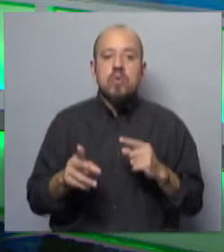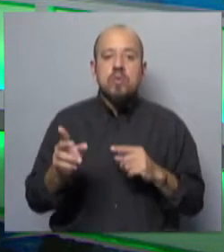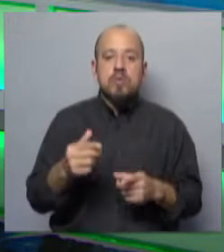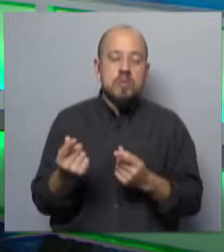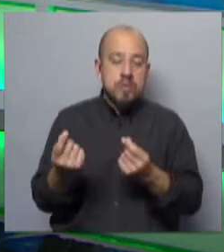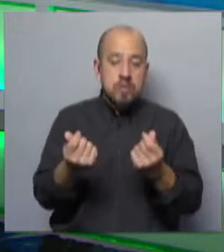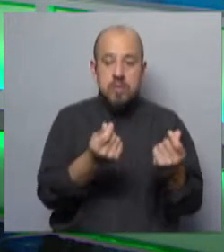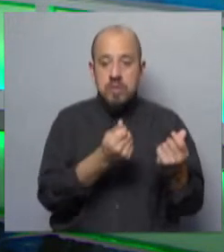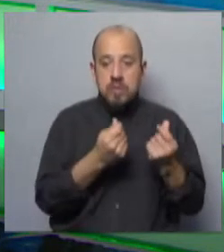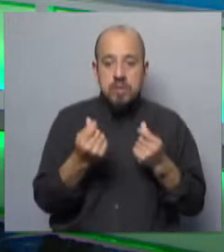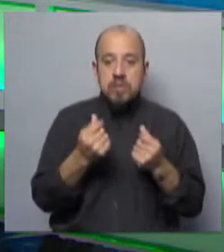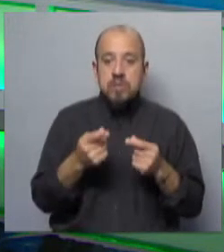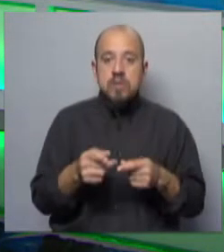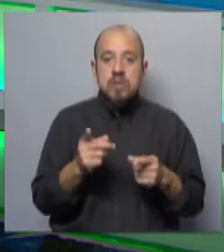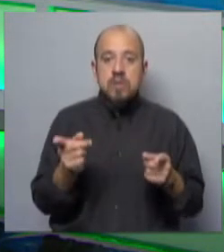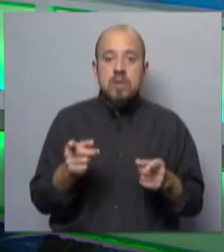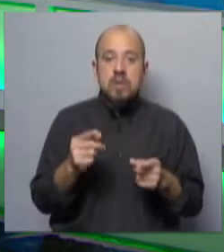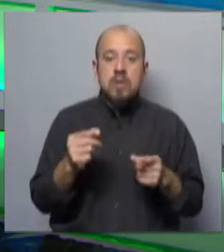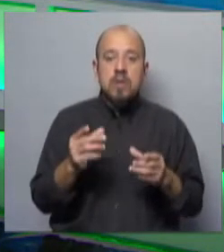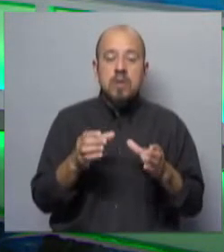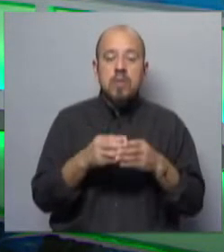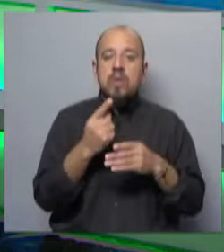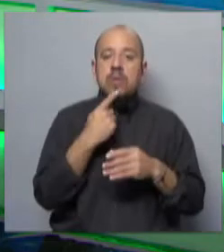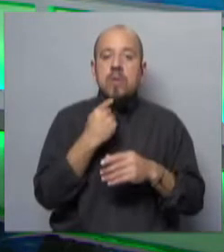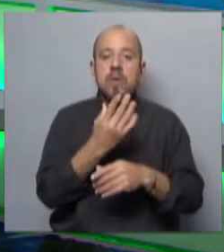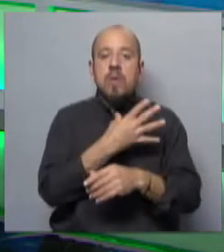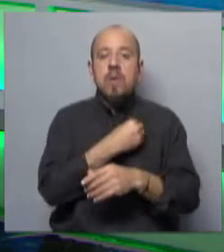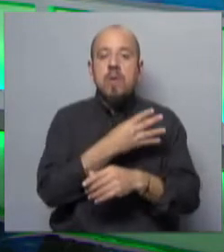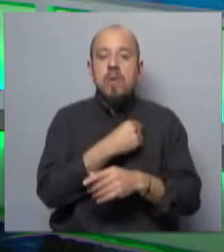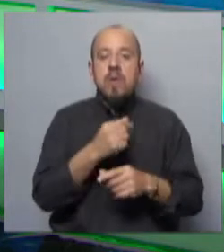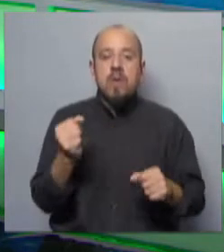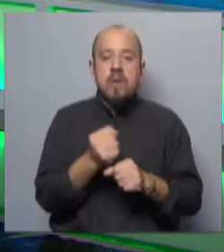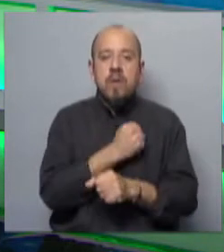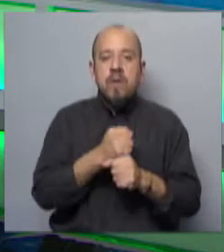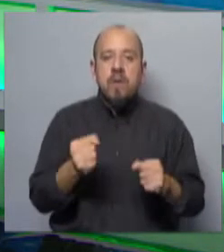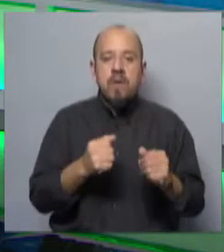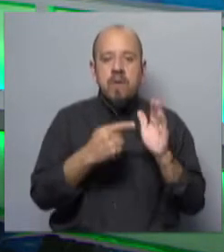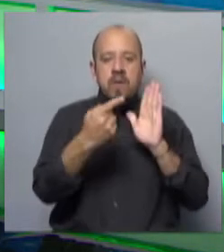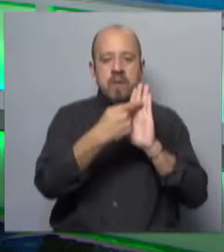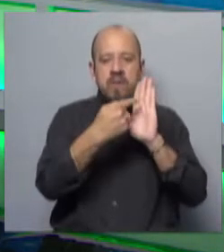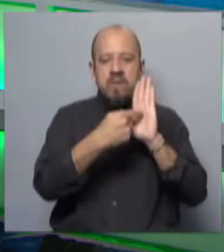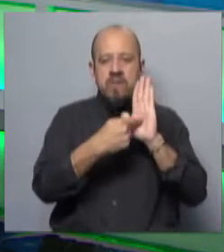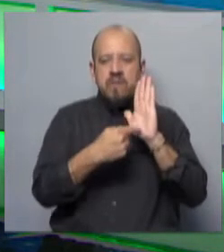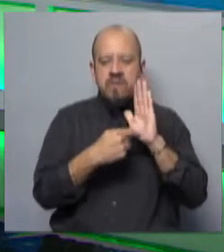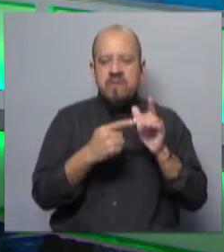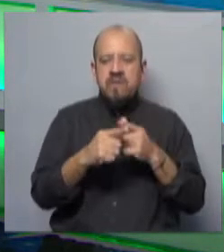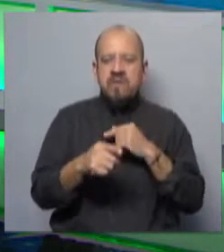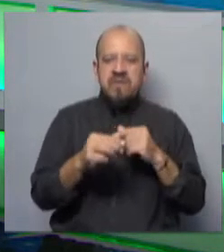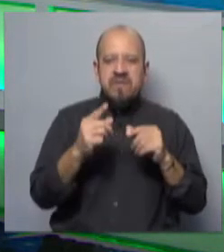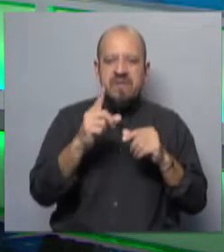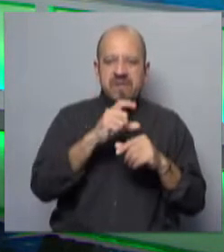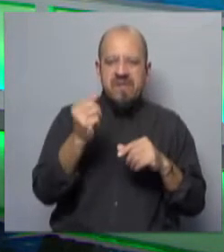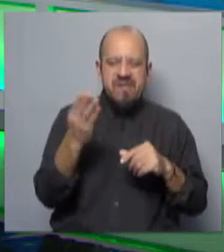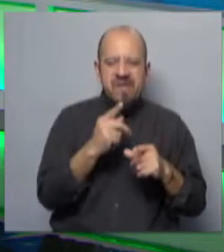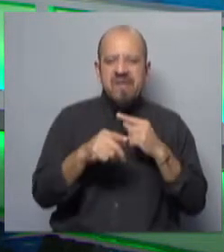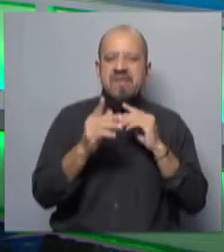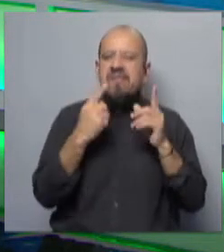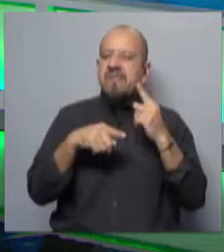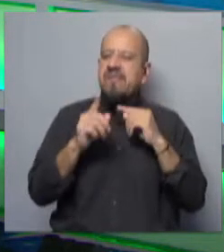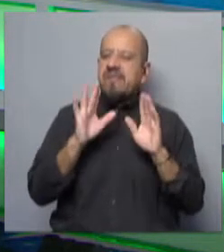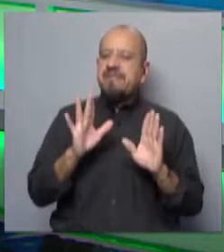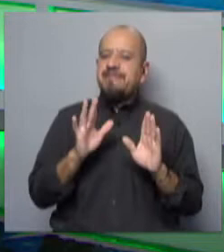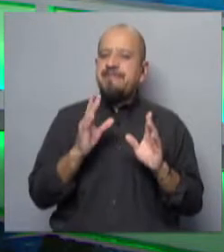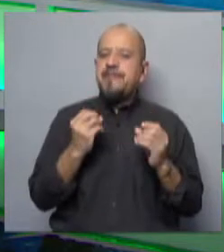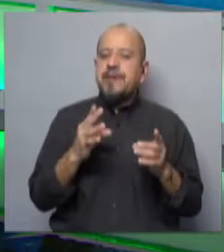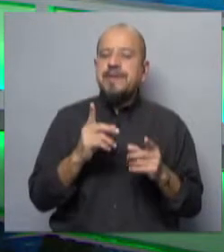precios, que incluso el propio Partido Nacional, en la aprobación de la minuta, es una aprobación que se da por unanimidad, pero yo diría es unanimidad crítica,